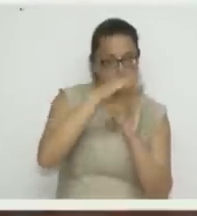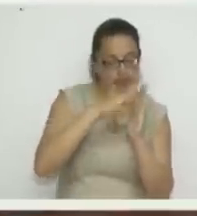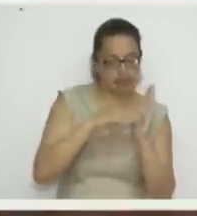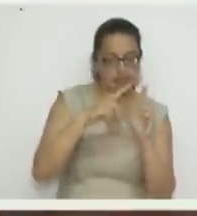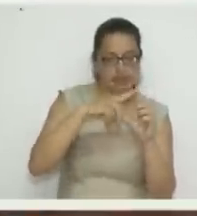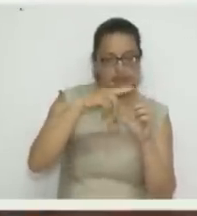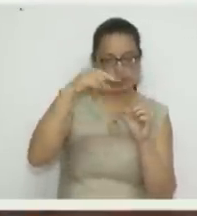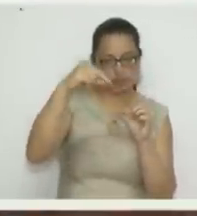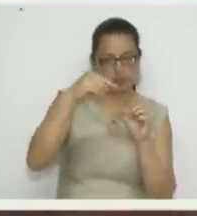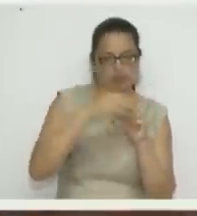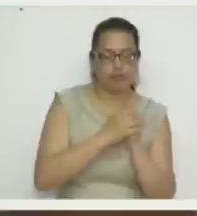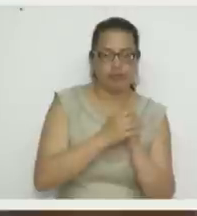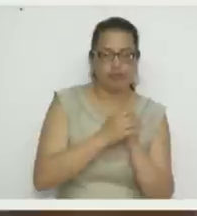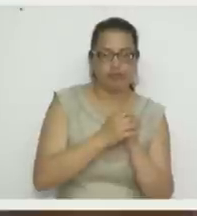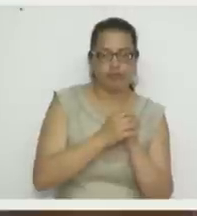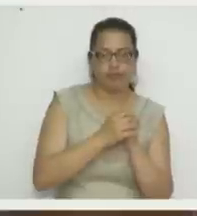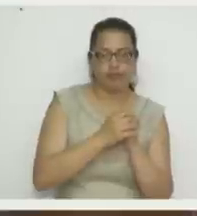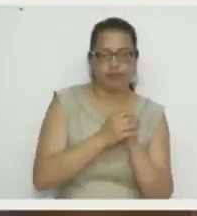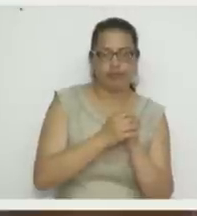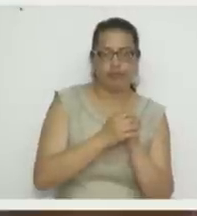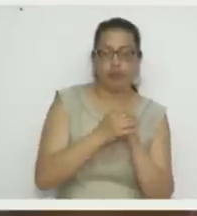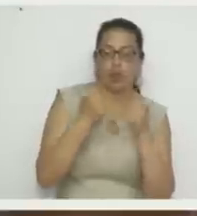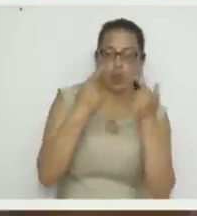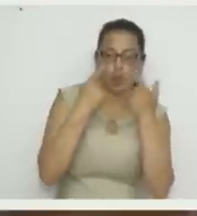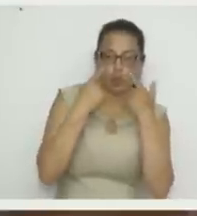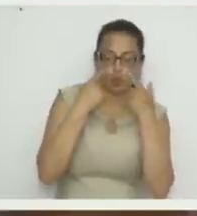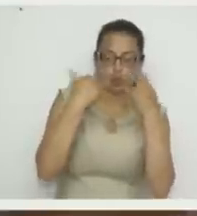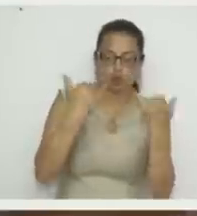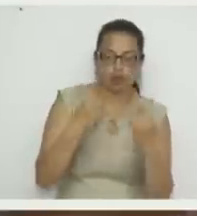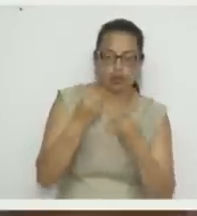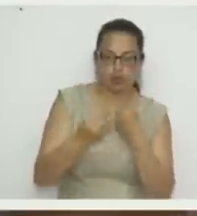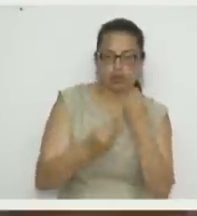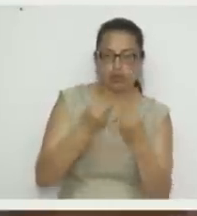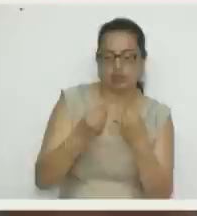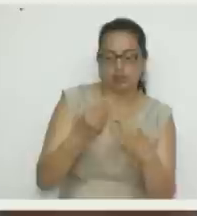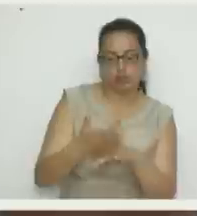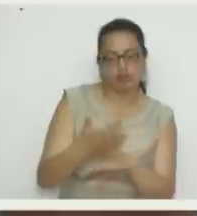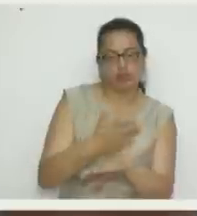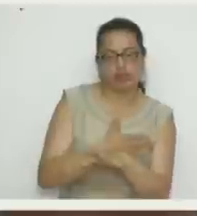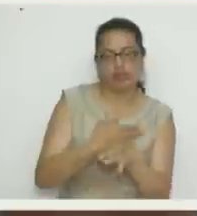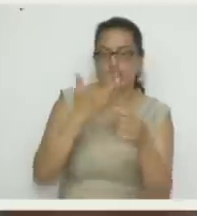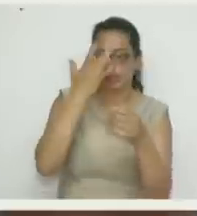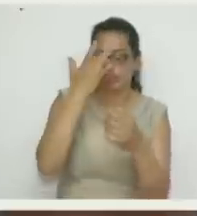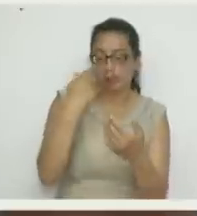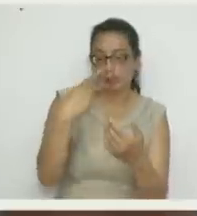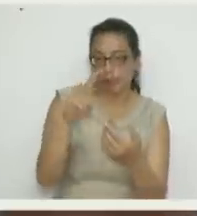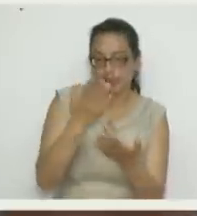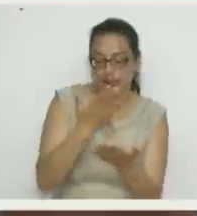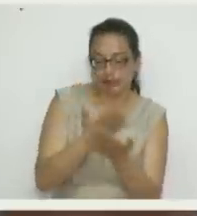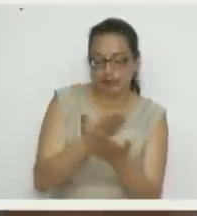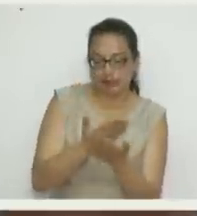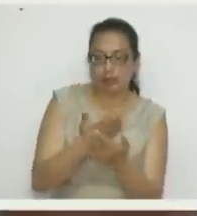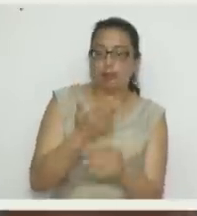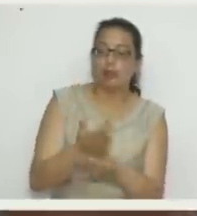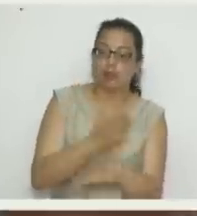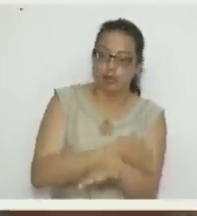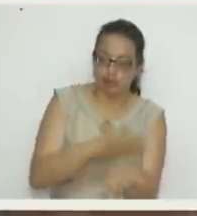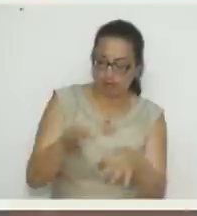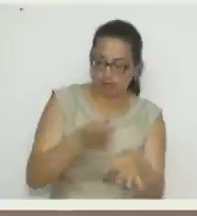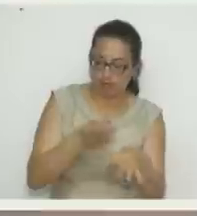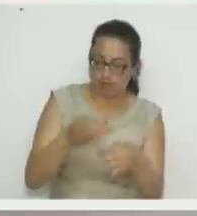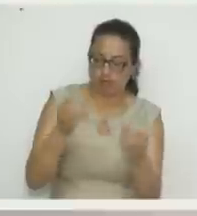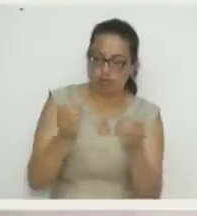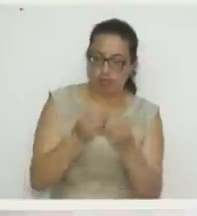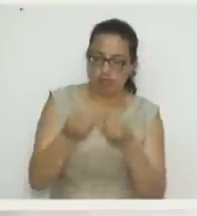Ahí está. Los ojitos tocó traerlos maquillados para que no se nos dañen, pero ya aquí se ha enseñado cómo se maquillan los ojos. Bueno.